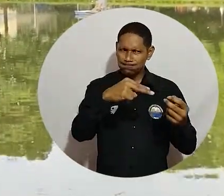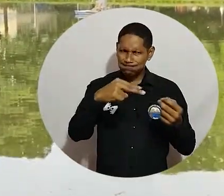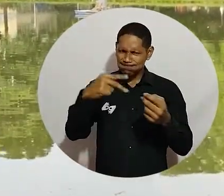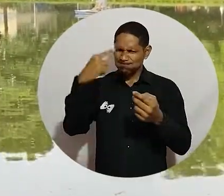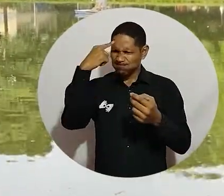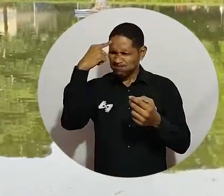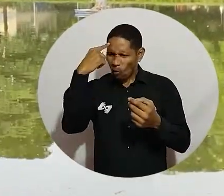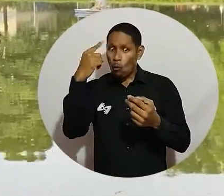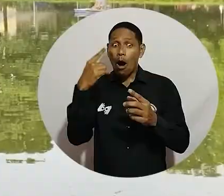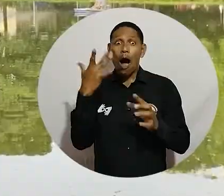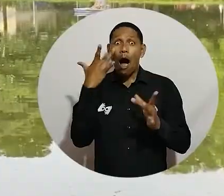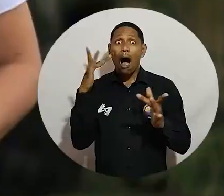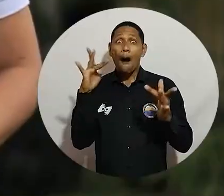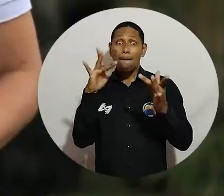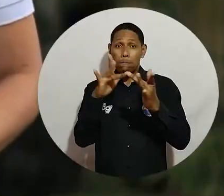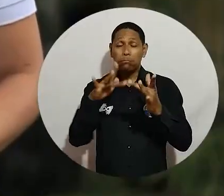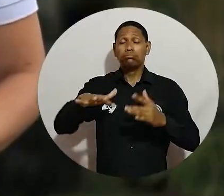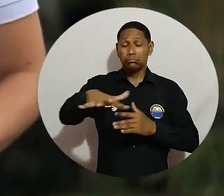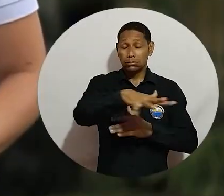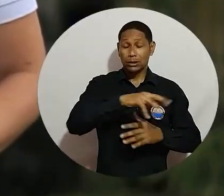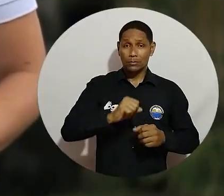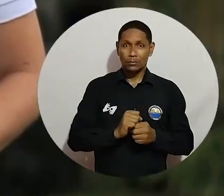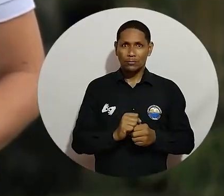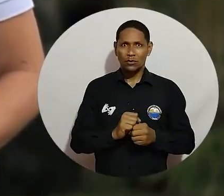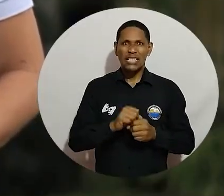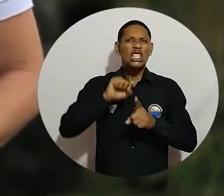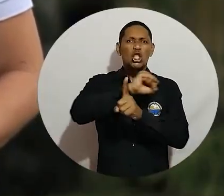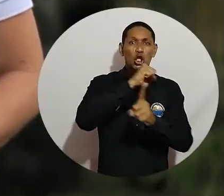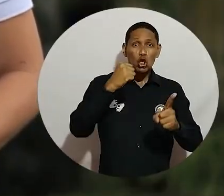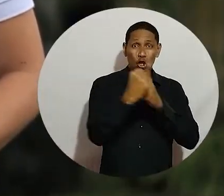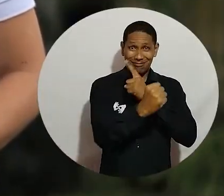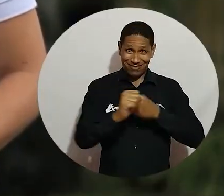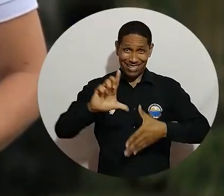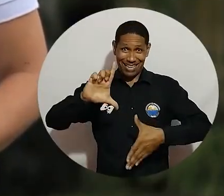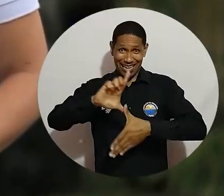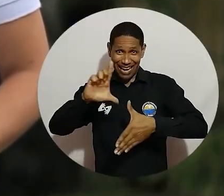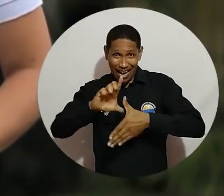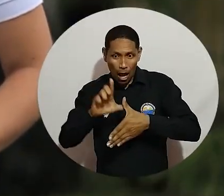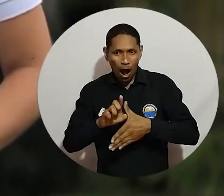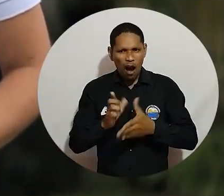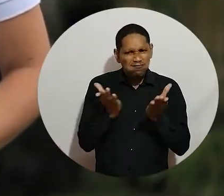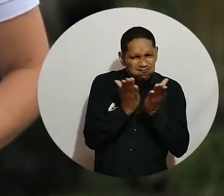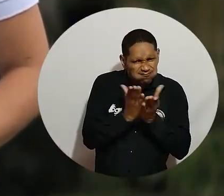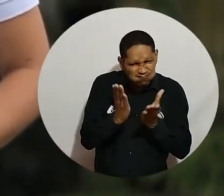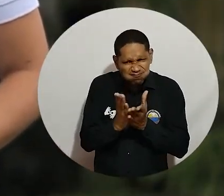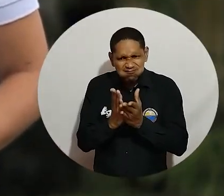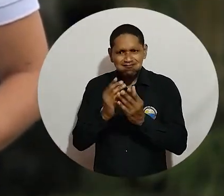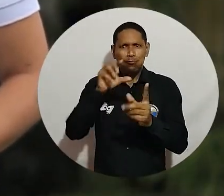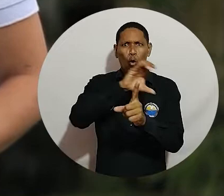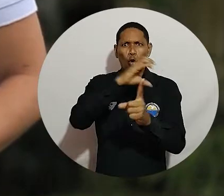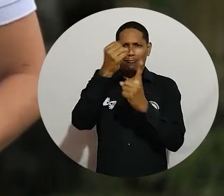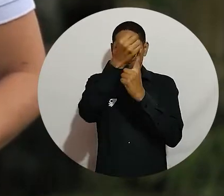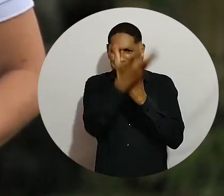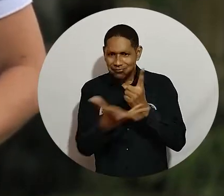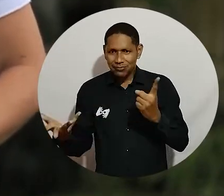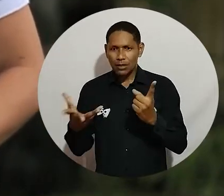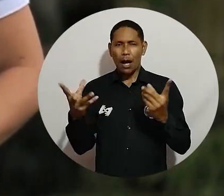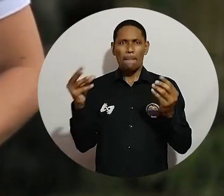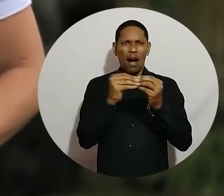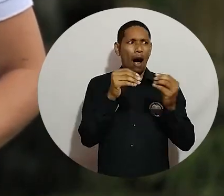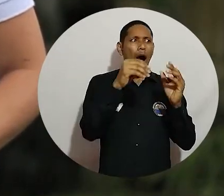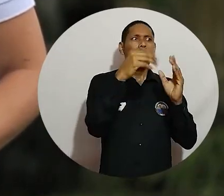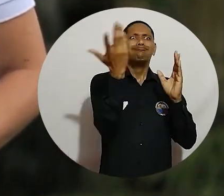educación pertinente con el territorio. Estuvieron la Sociedad Latinoamericana de Estudios Interculturales, el Programa de Formación en